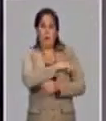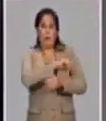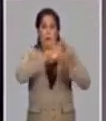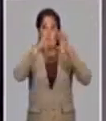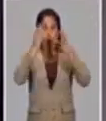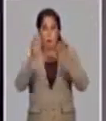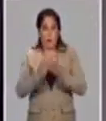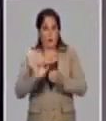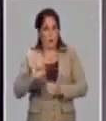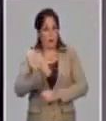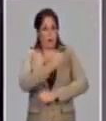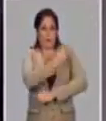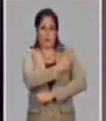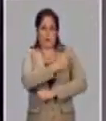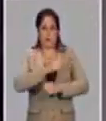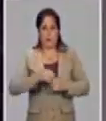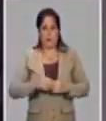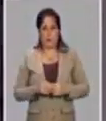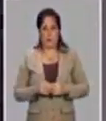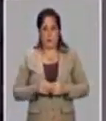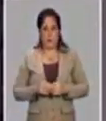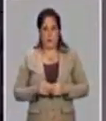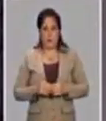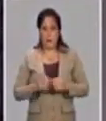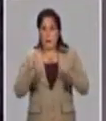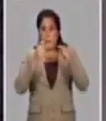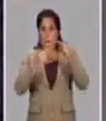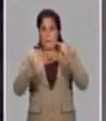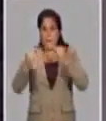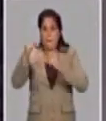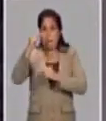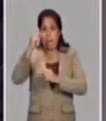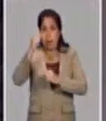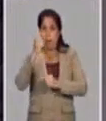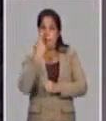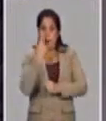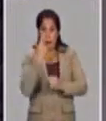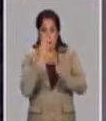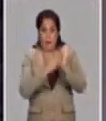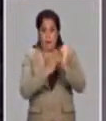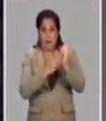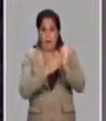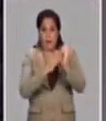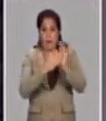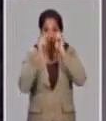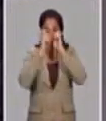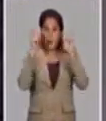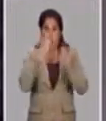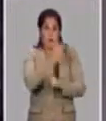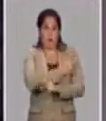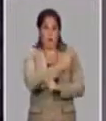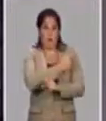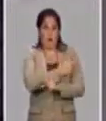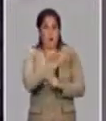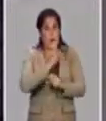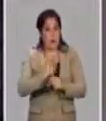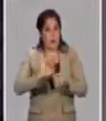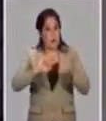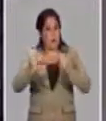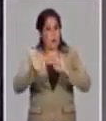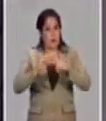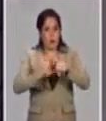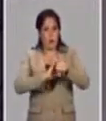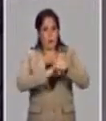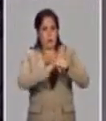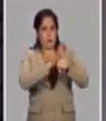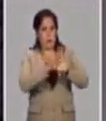población total. De esta manera, fíjate, las primeras evidencias del impacto de la vacunación en